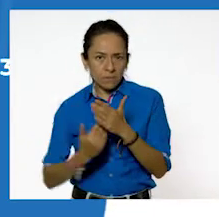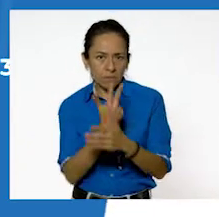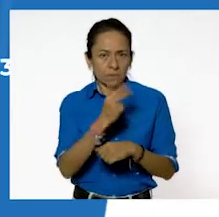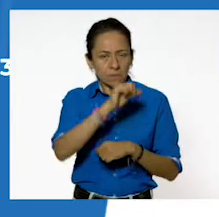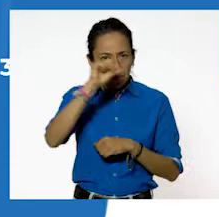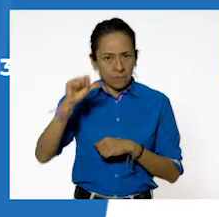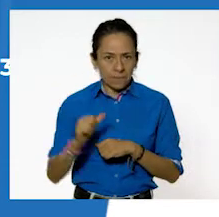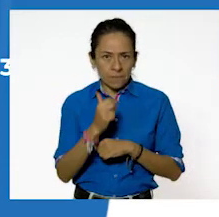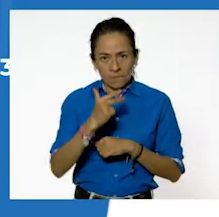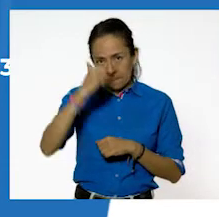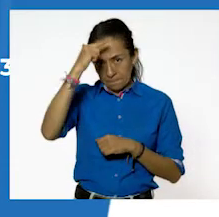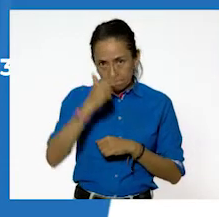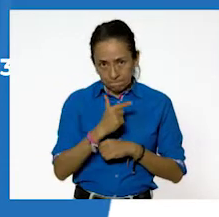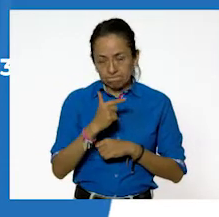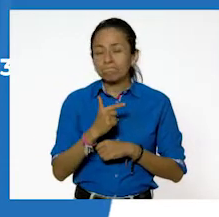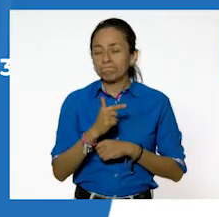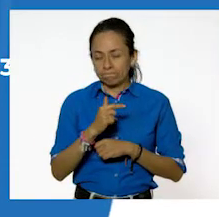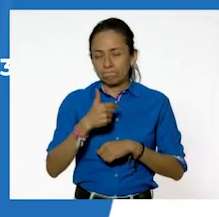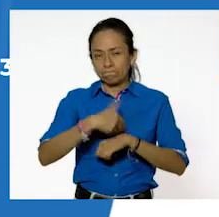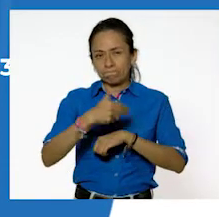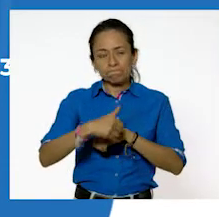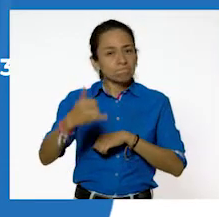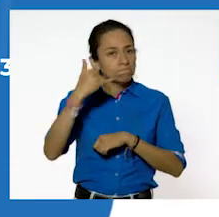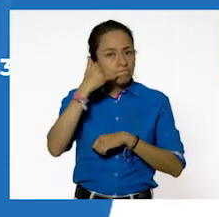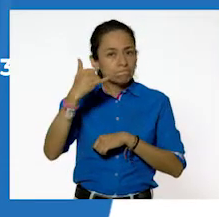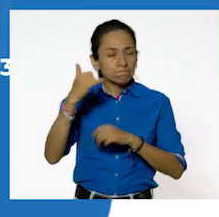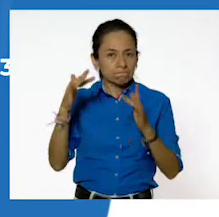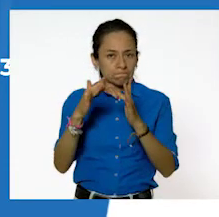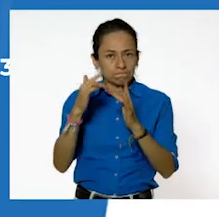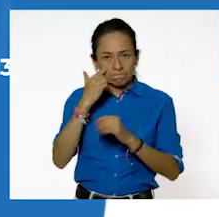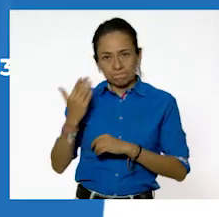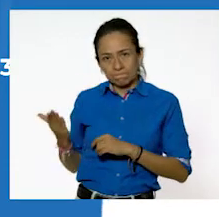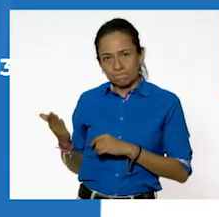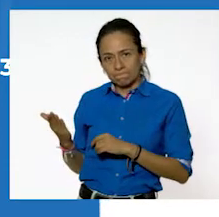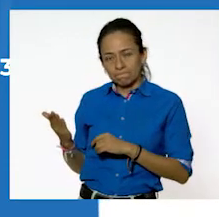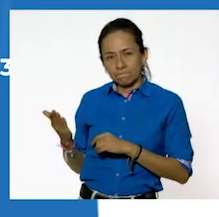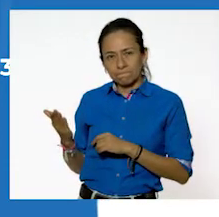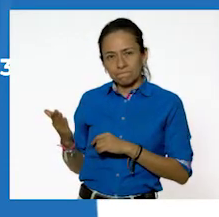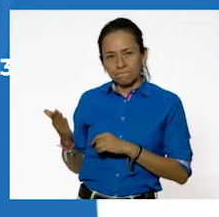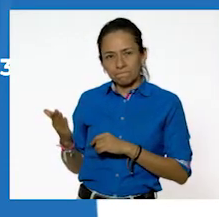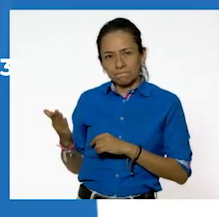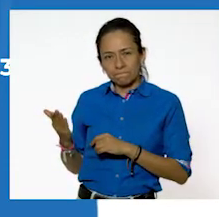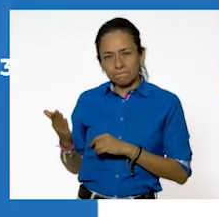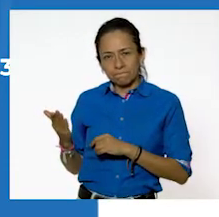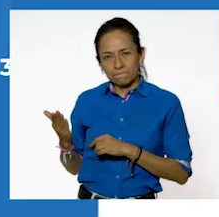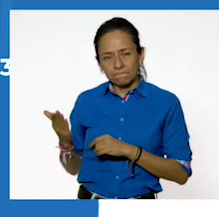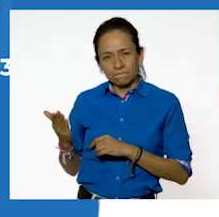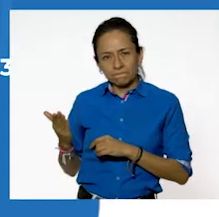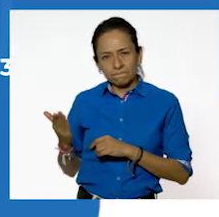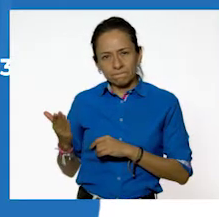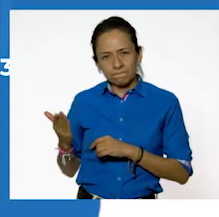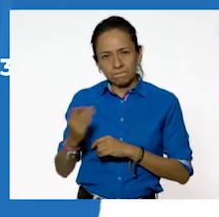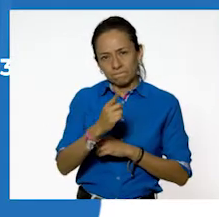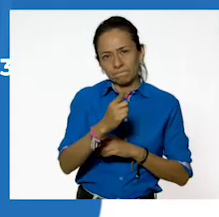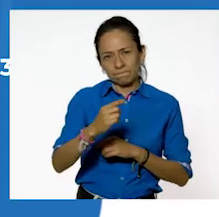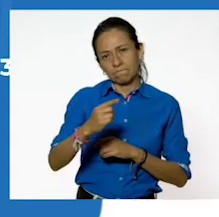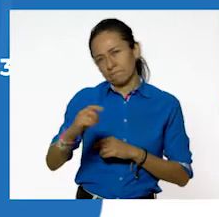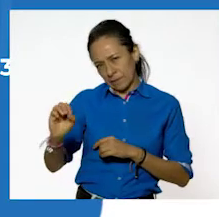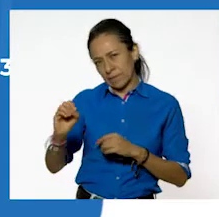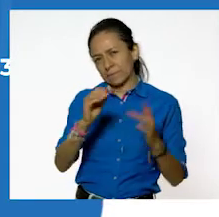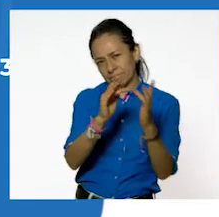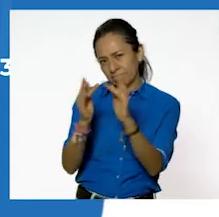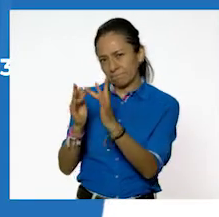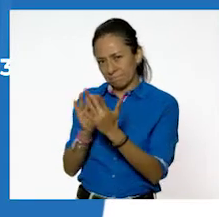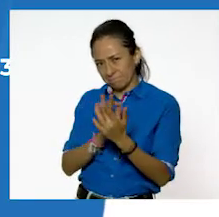horas al teléfono 5541-7204-13. ¡Son